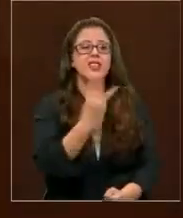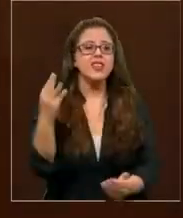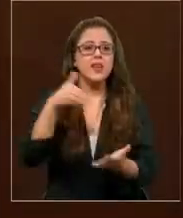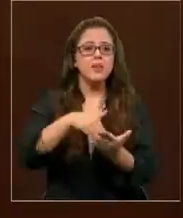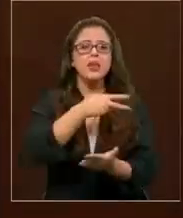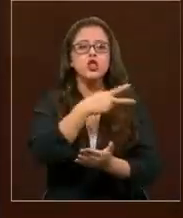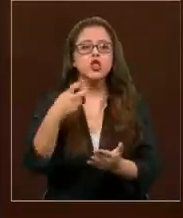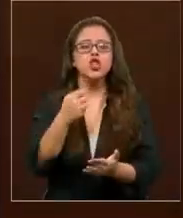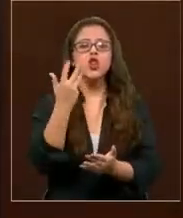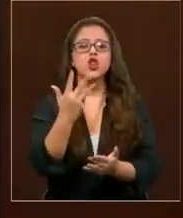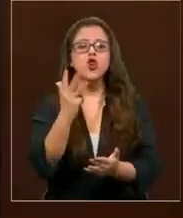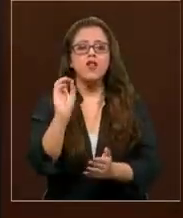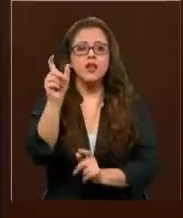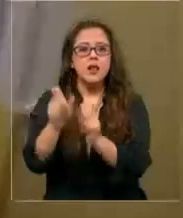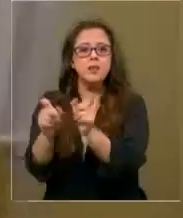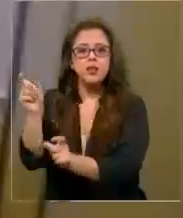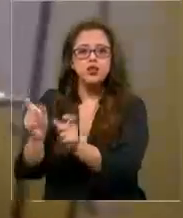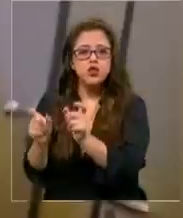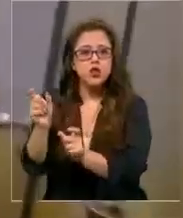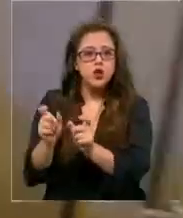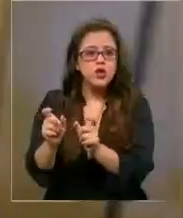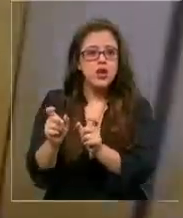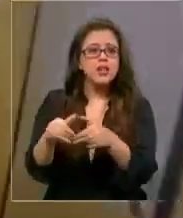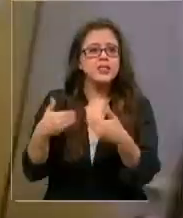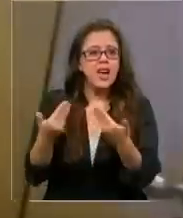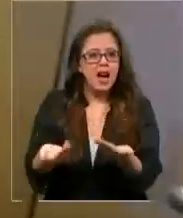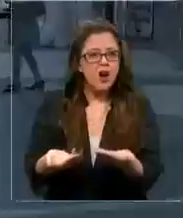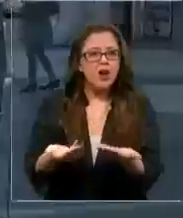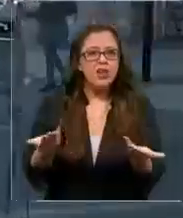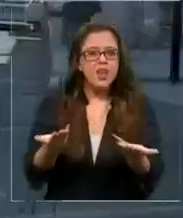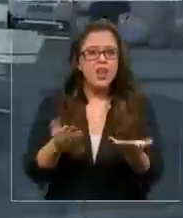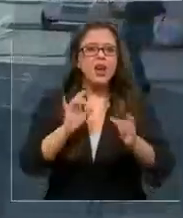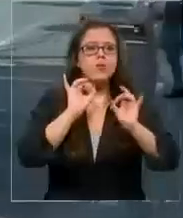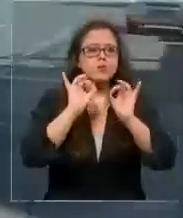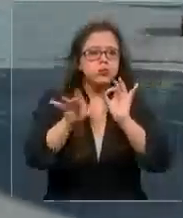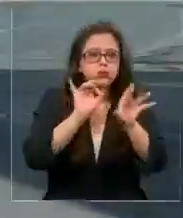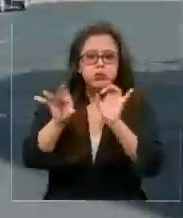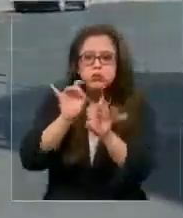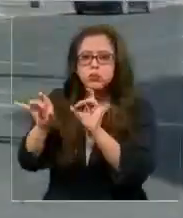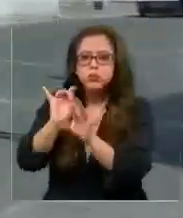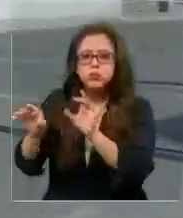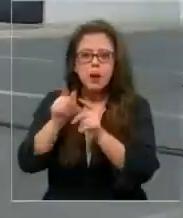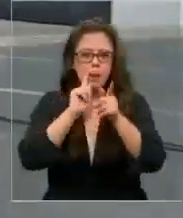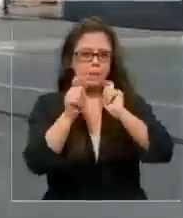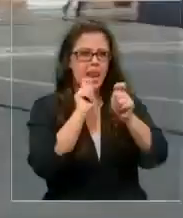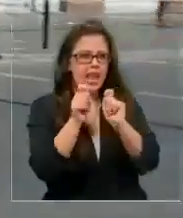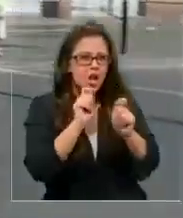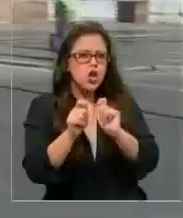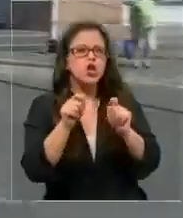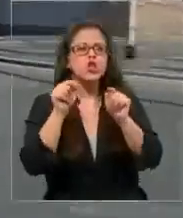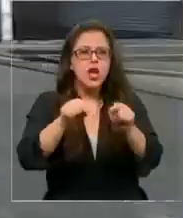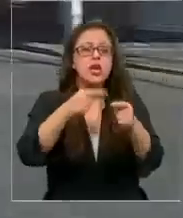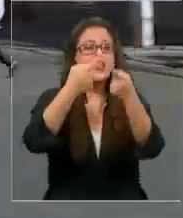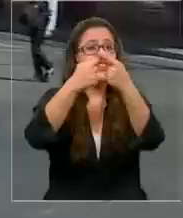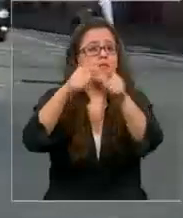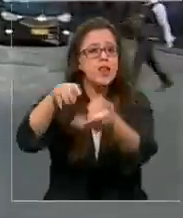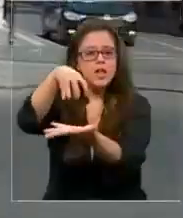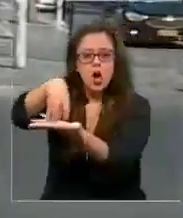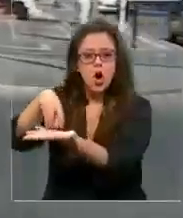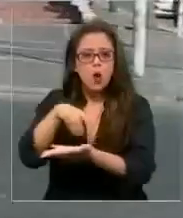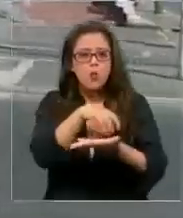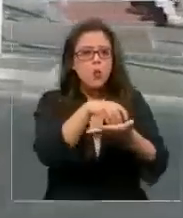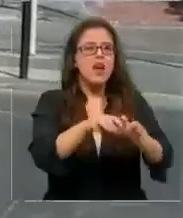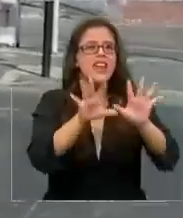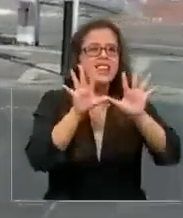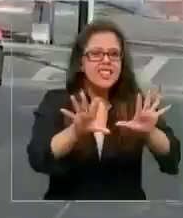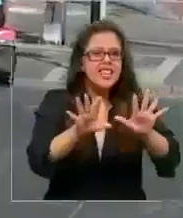.290 pacientes se encuentran en etapa activa. Casos que se concentran en diversas comunas, de las